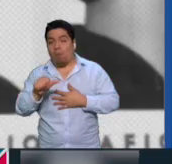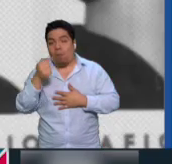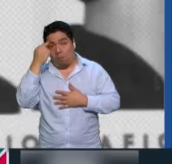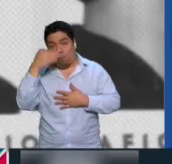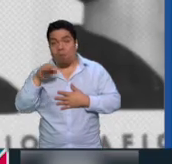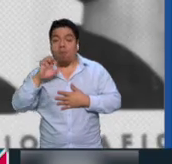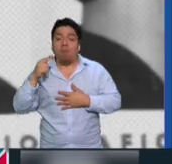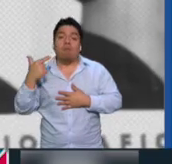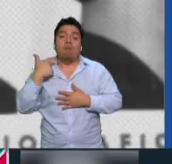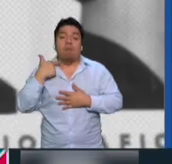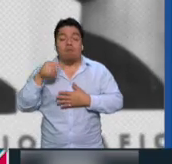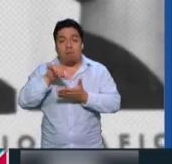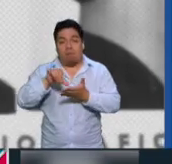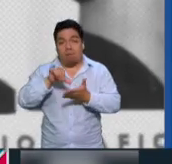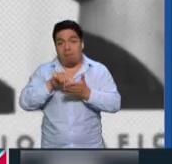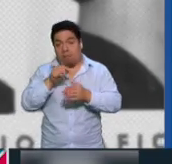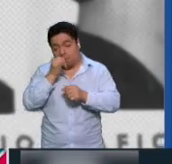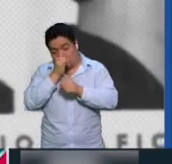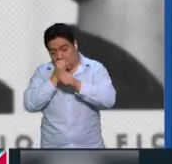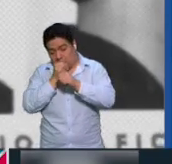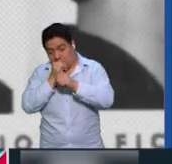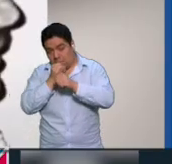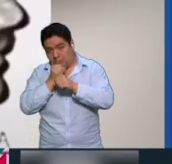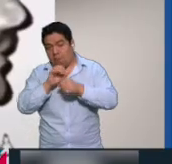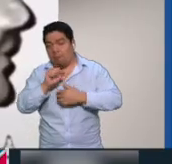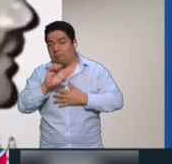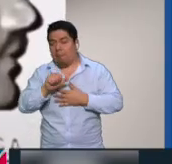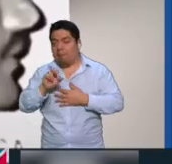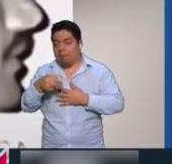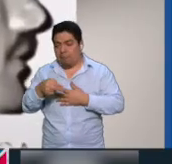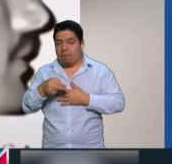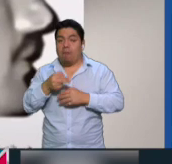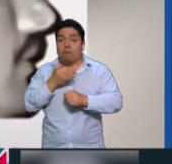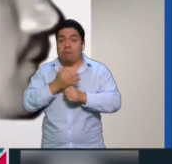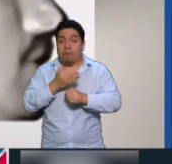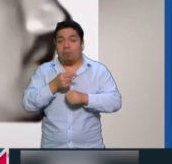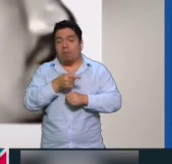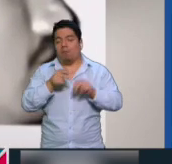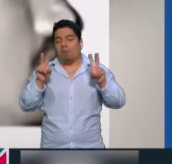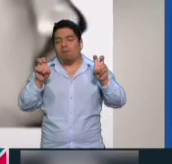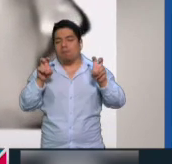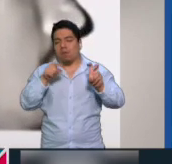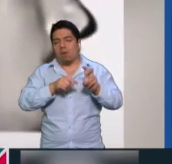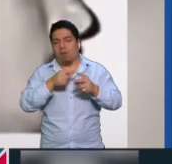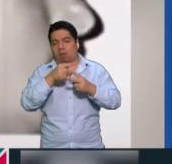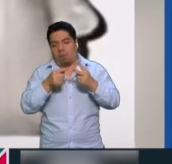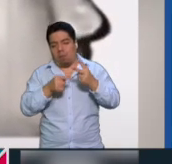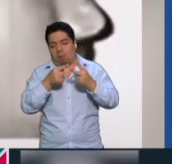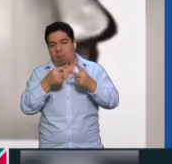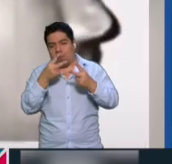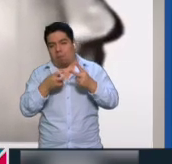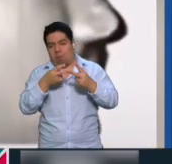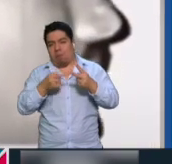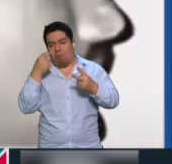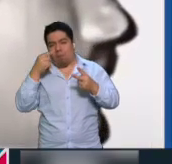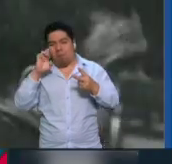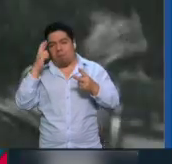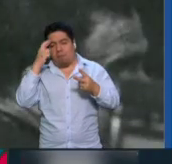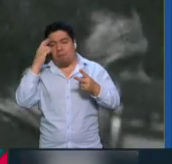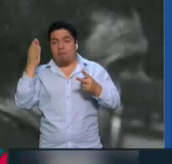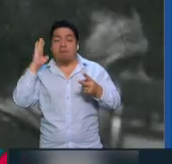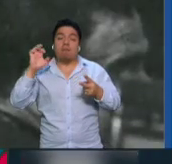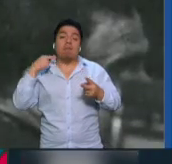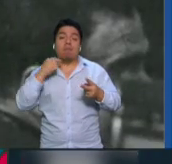del extinto Centro de Investigación y Seguridad Nacional, el CISEN, quien está señalado como el presunto segundo tirador en el asesinato del excandidato